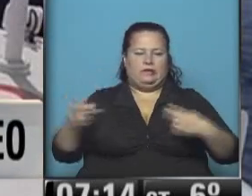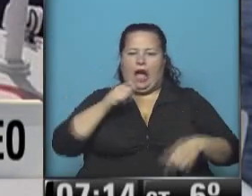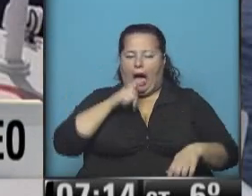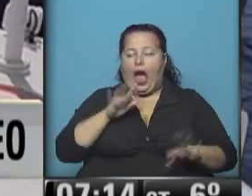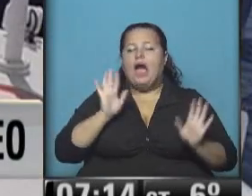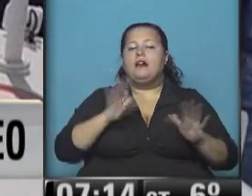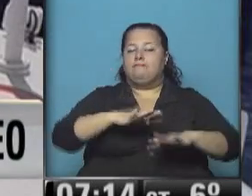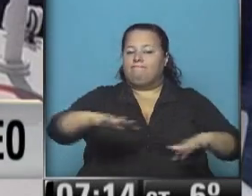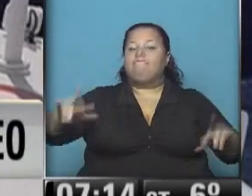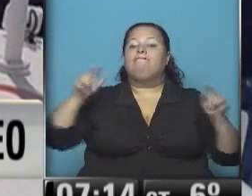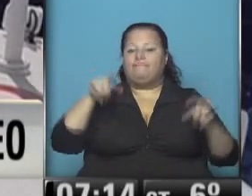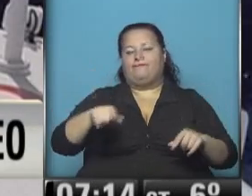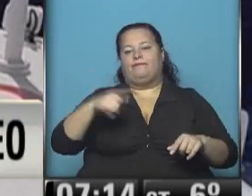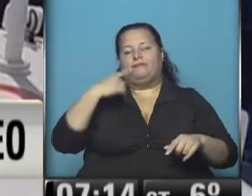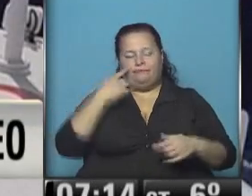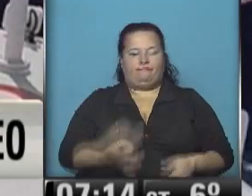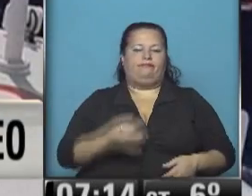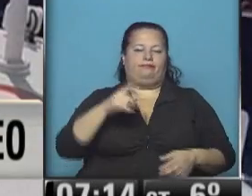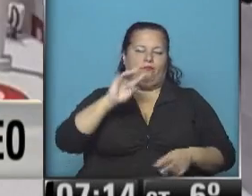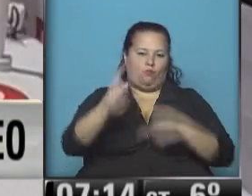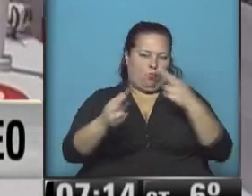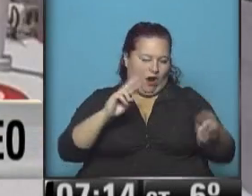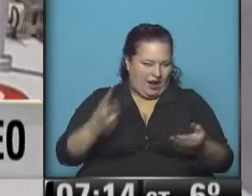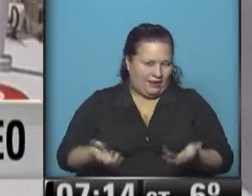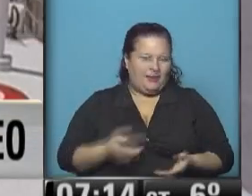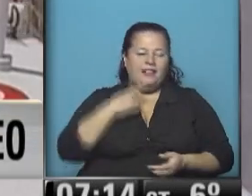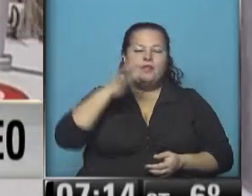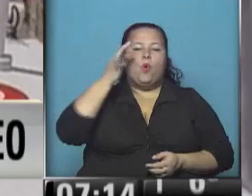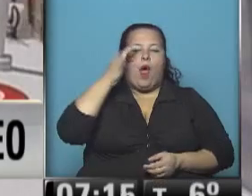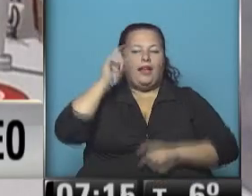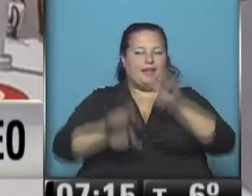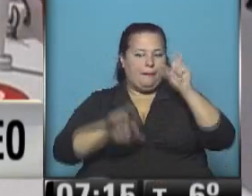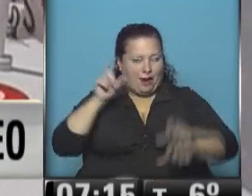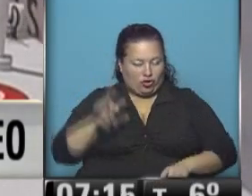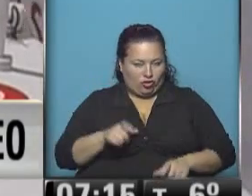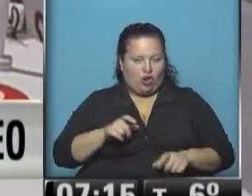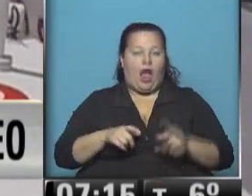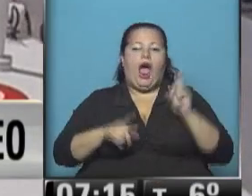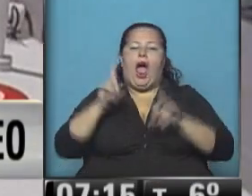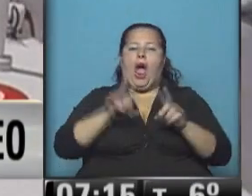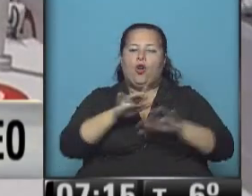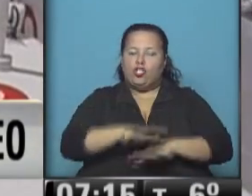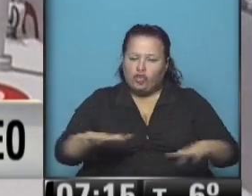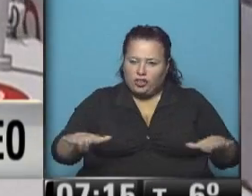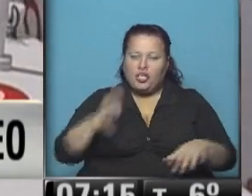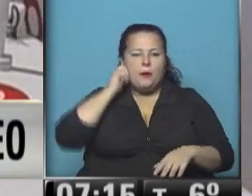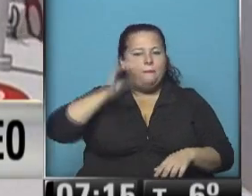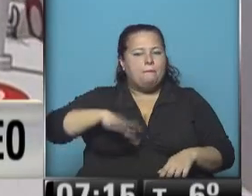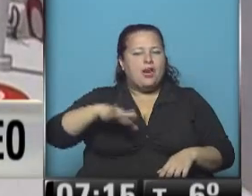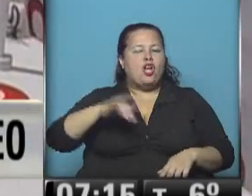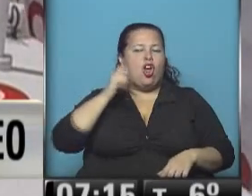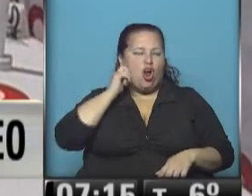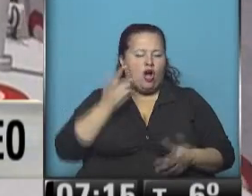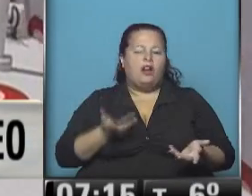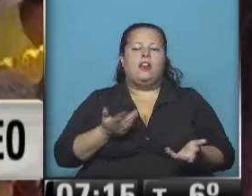y allí es donde se registraron estas muertes. Se habla de 40 personas, entre ellos había niños, había menores de